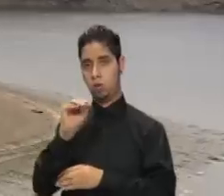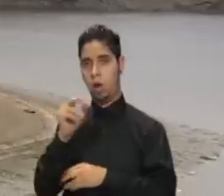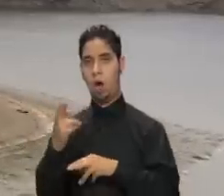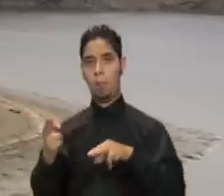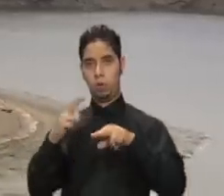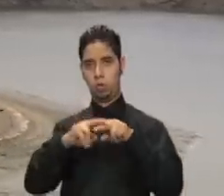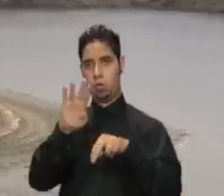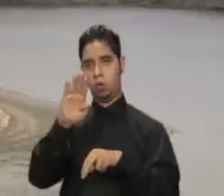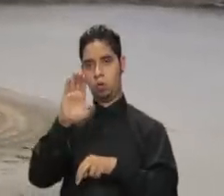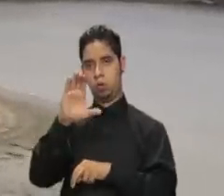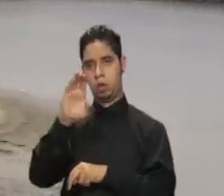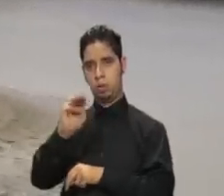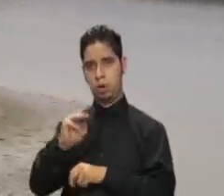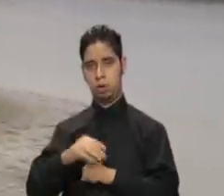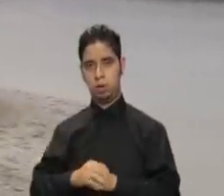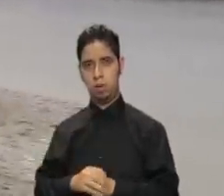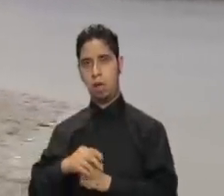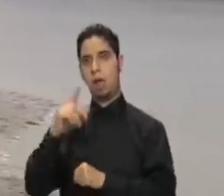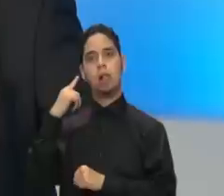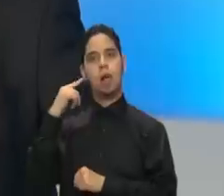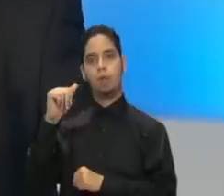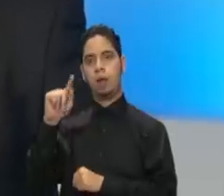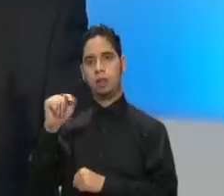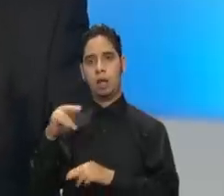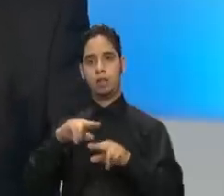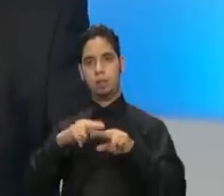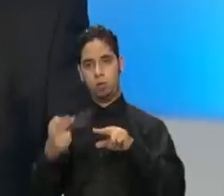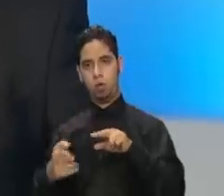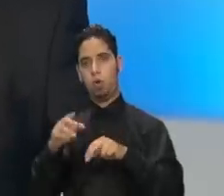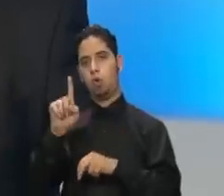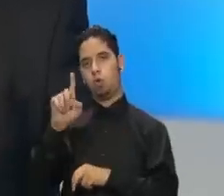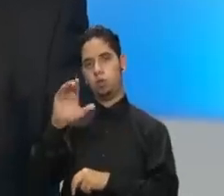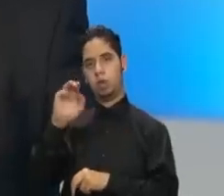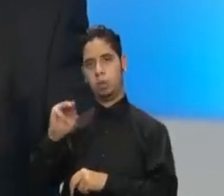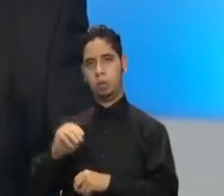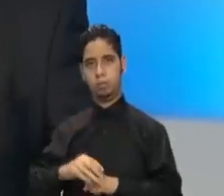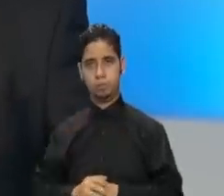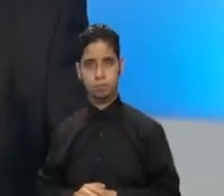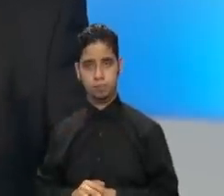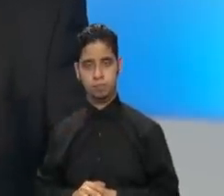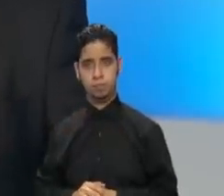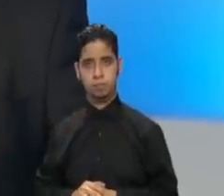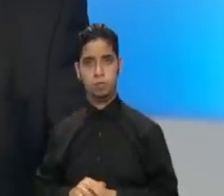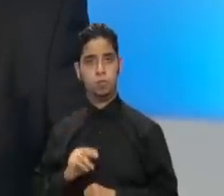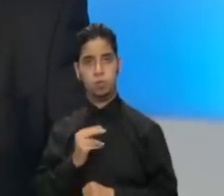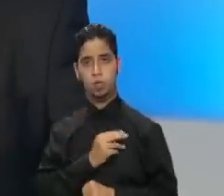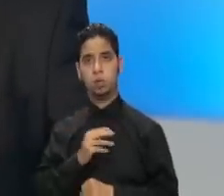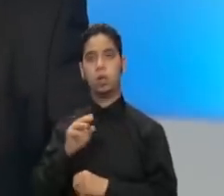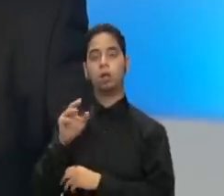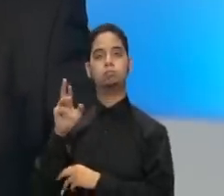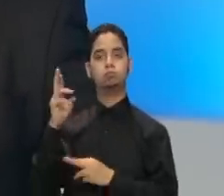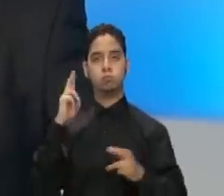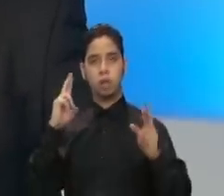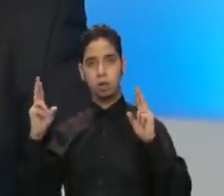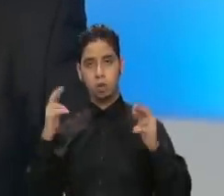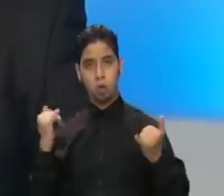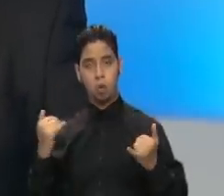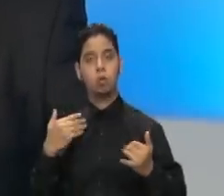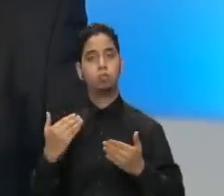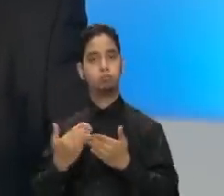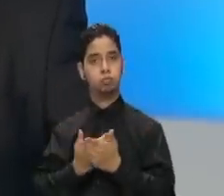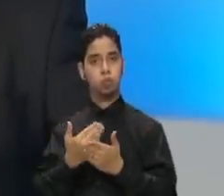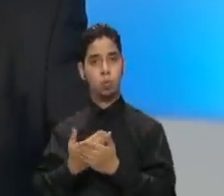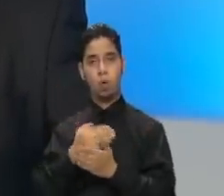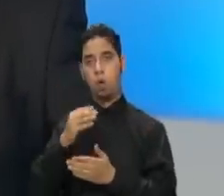que la plata disminuyó un centímetro Bueno y nuestra emisora hermana WIPR 940M estrenó hoy la revista